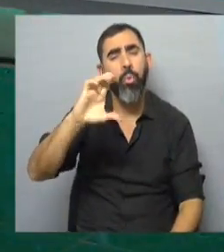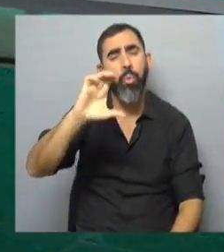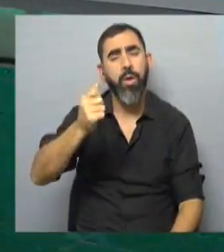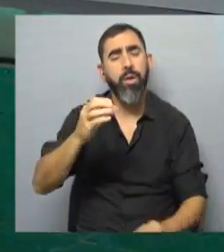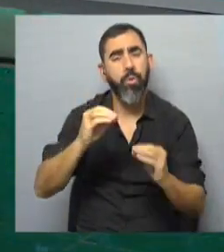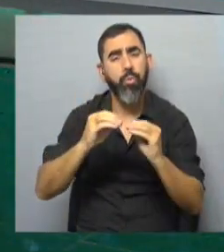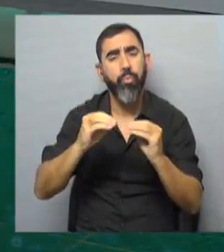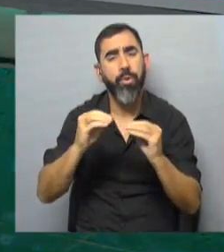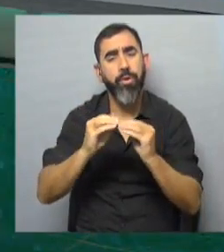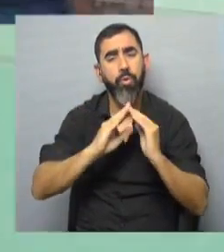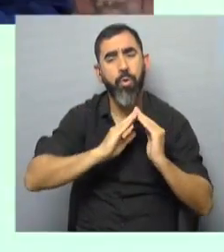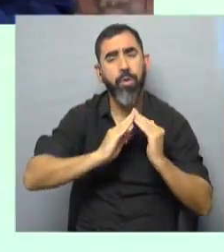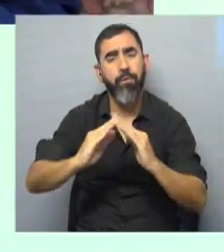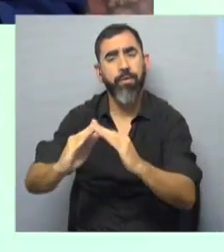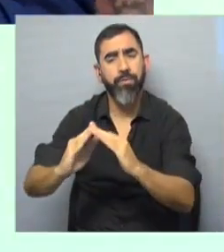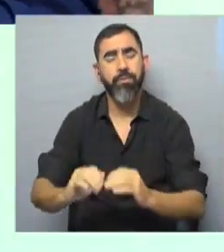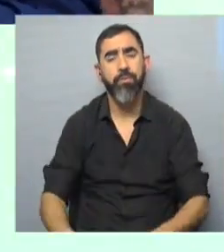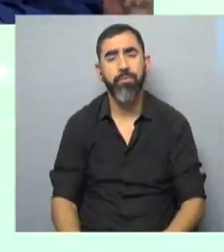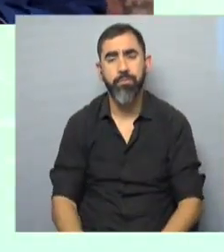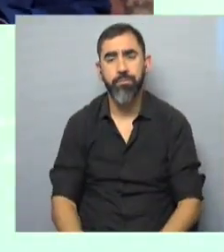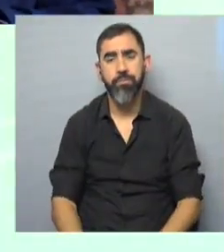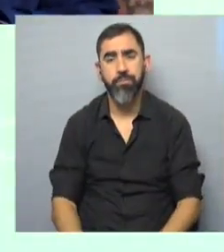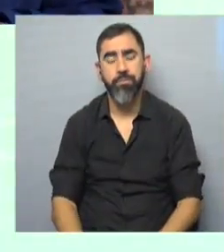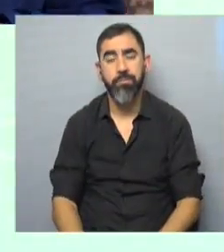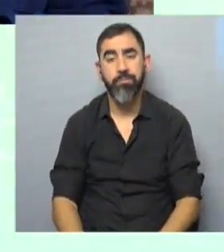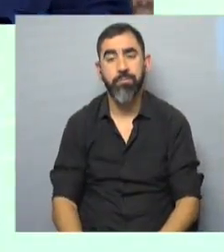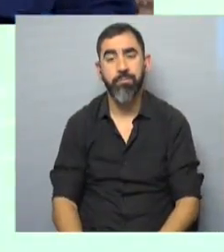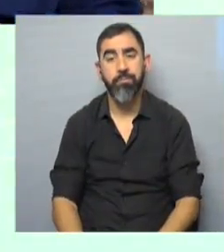en la zona de Casavalle. Luca, bienvenido, muy buenos días.